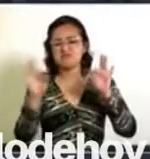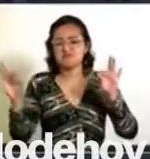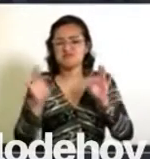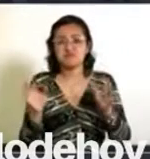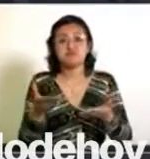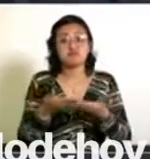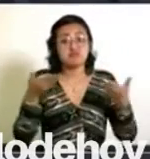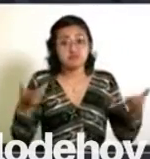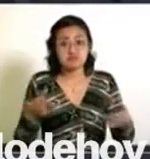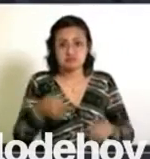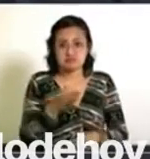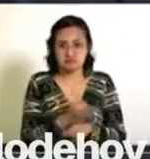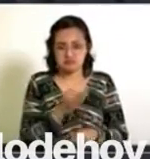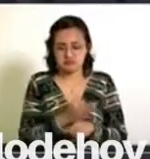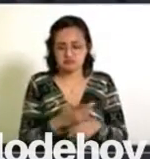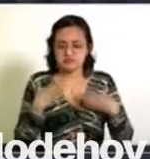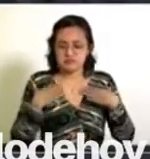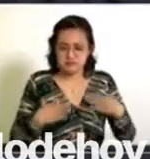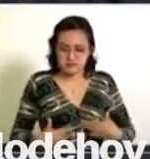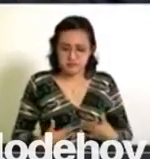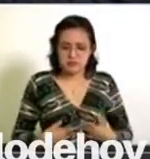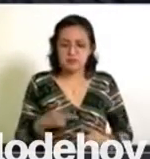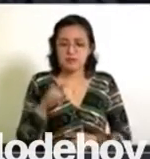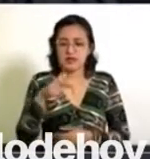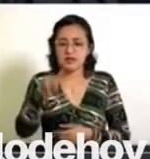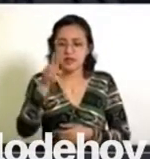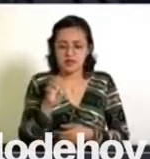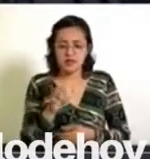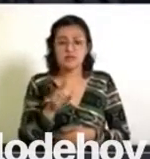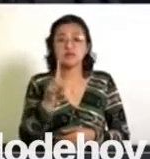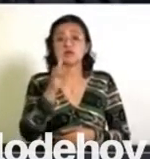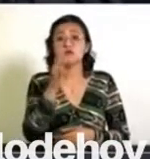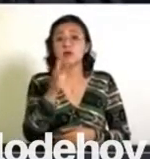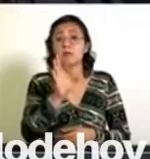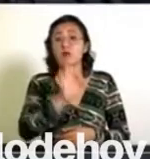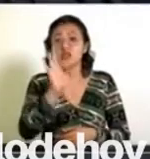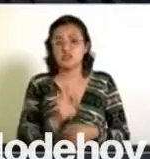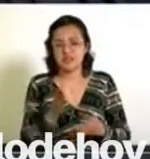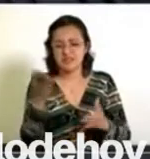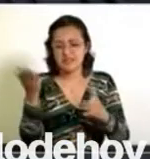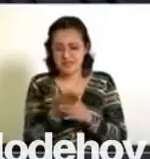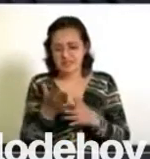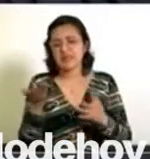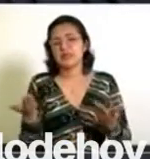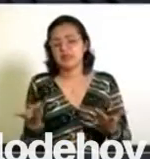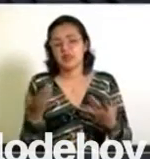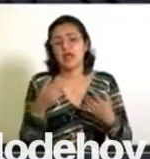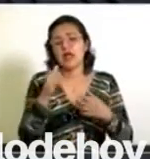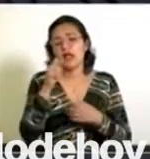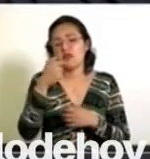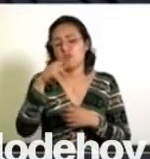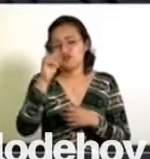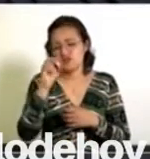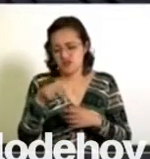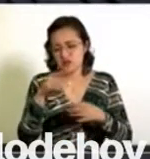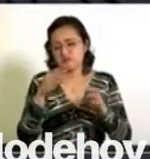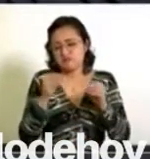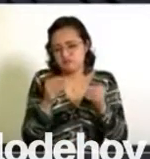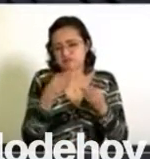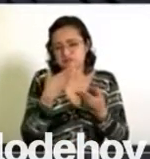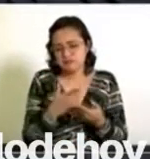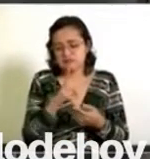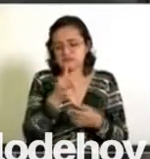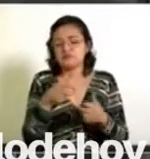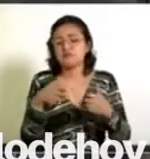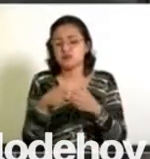Actualmente, la playera es de tela pique, 50% algodón y 50% poliéster, lo cual